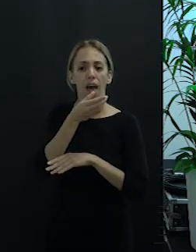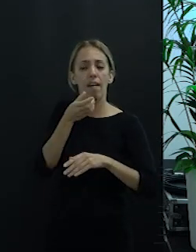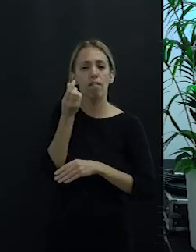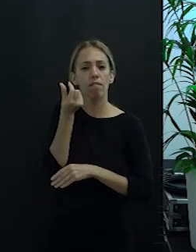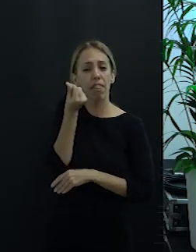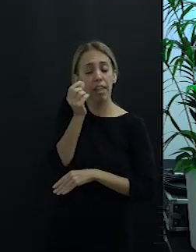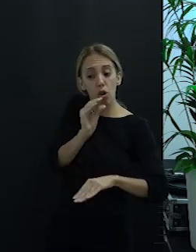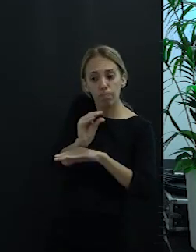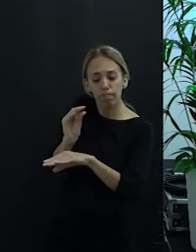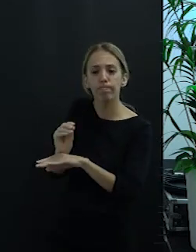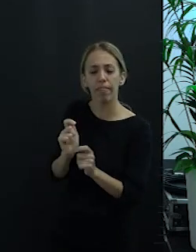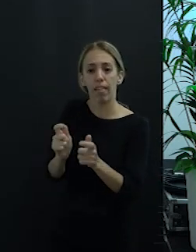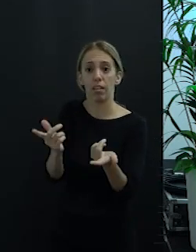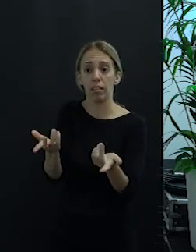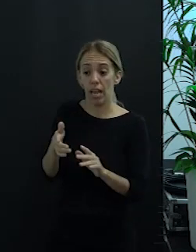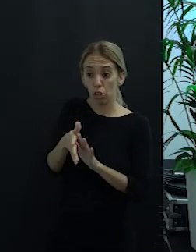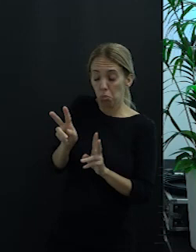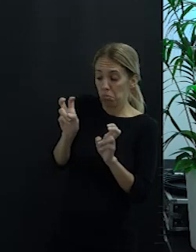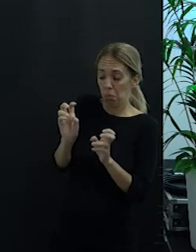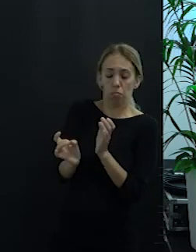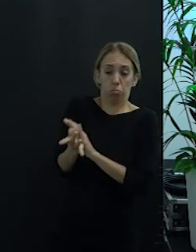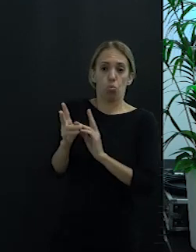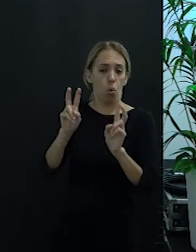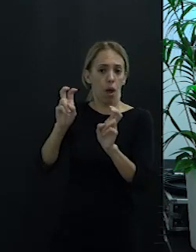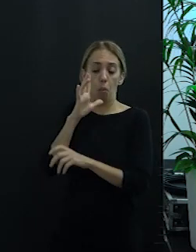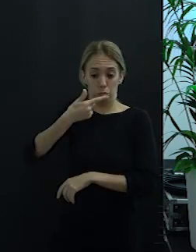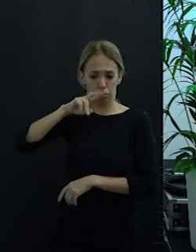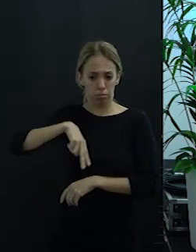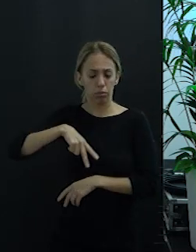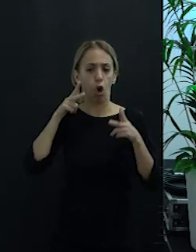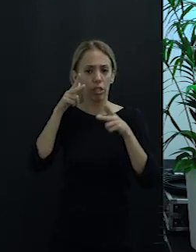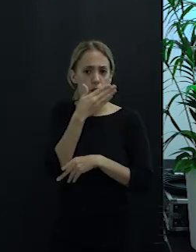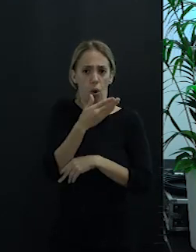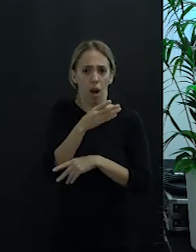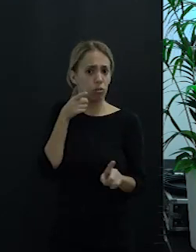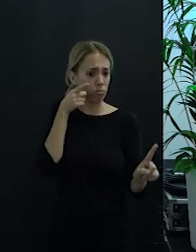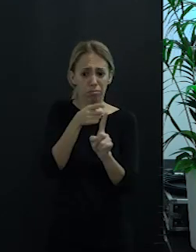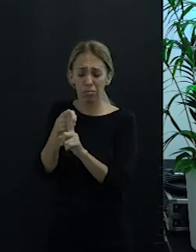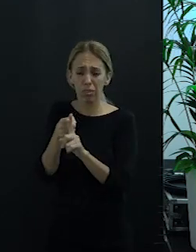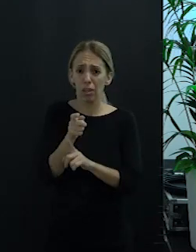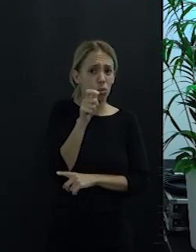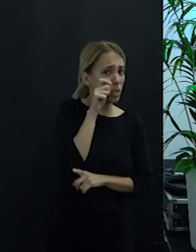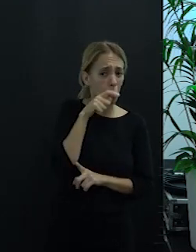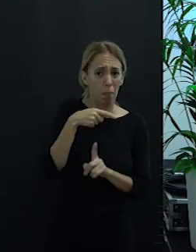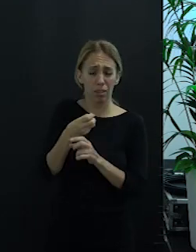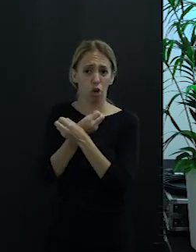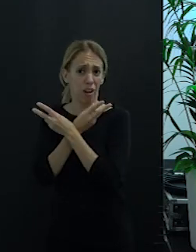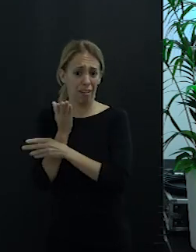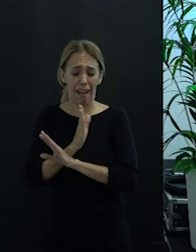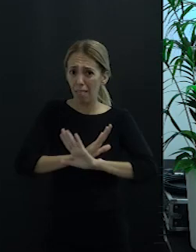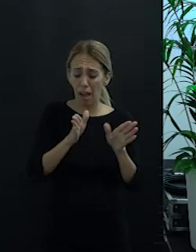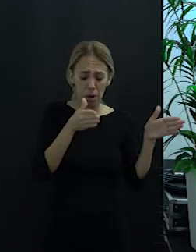nosotros esto era nuevo. Nosotros somos hoteles y escuelas, formamos en hostelería y en turismo. Pero el turismo azul era algo